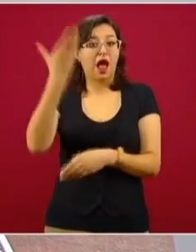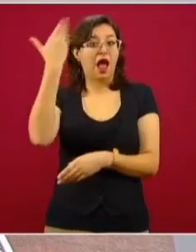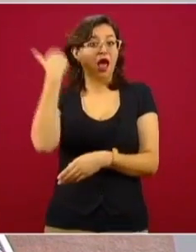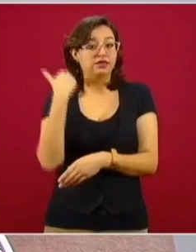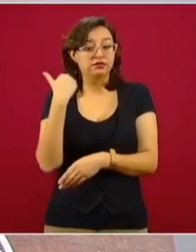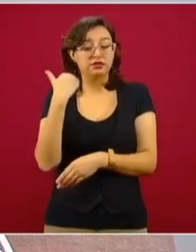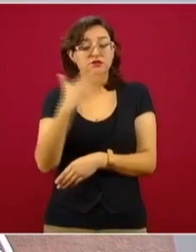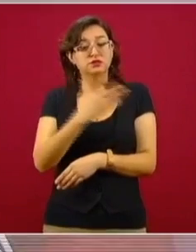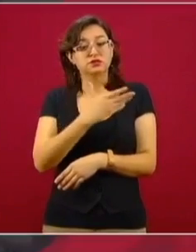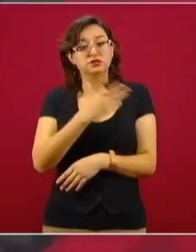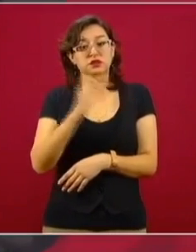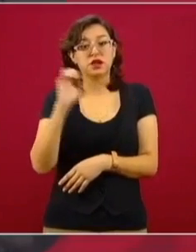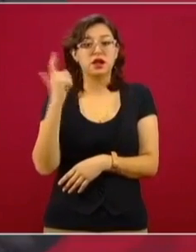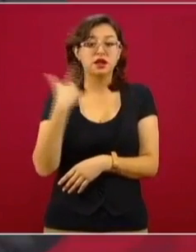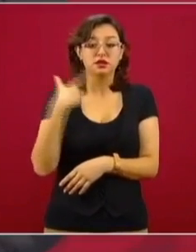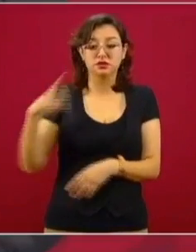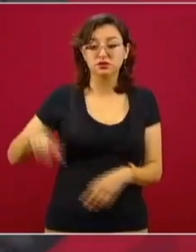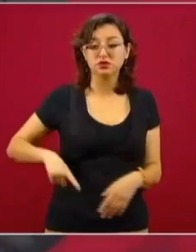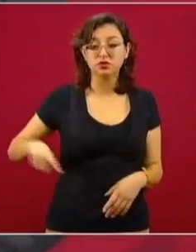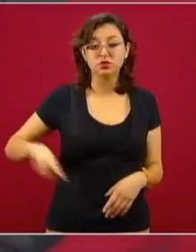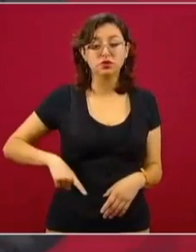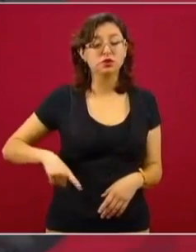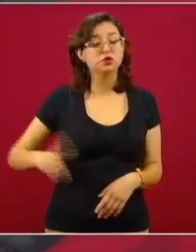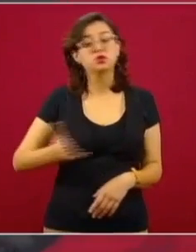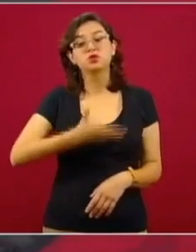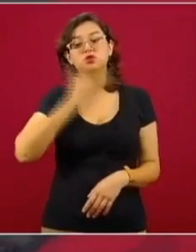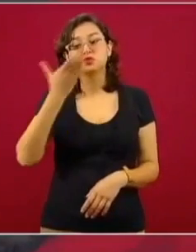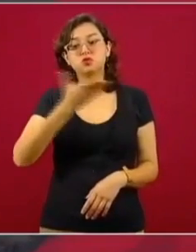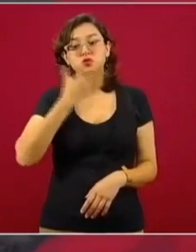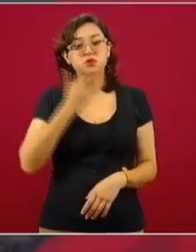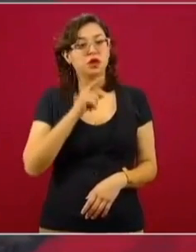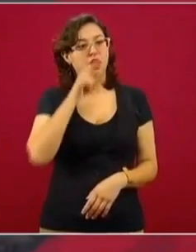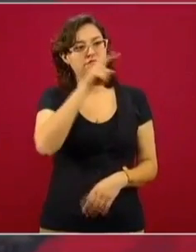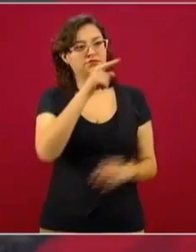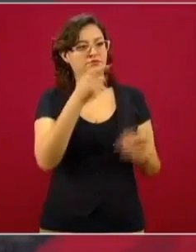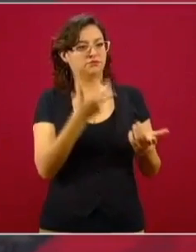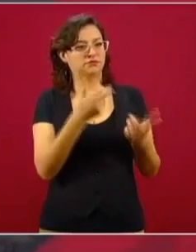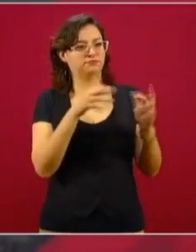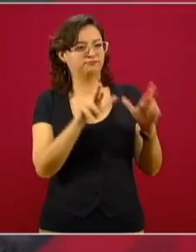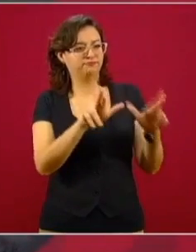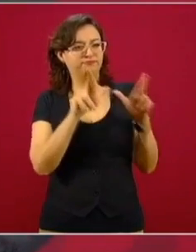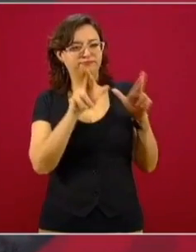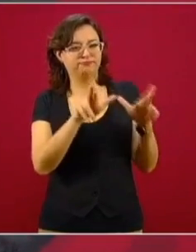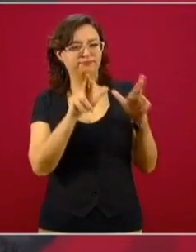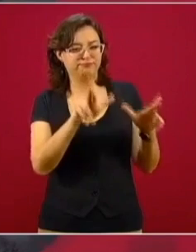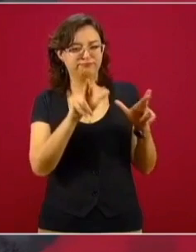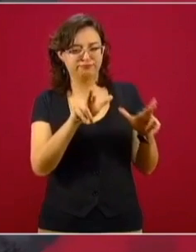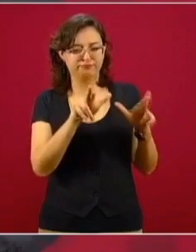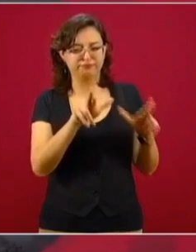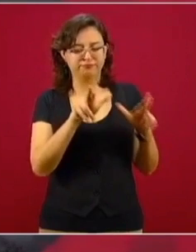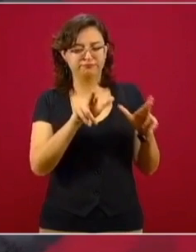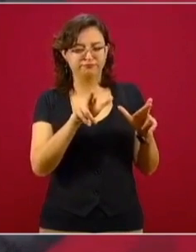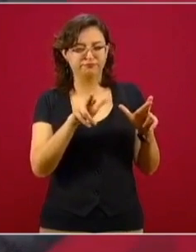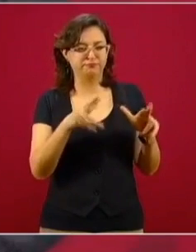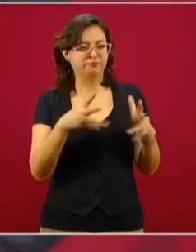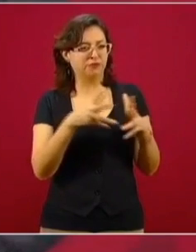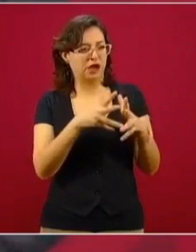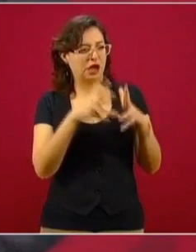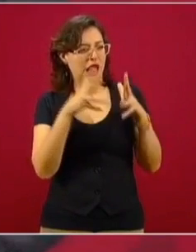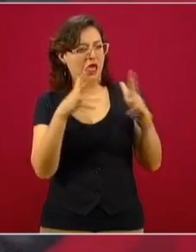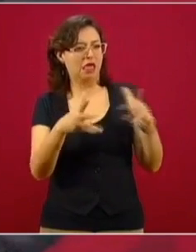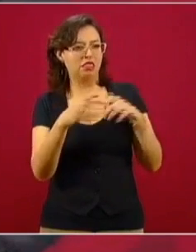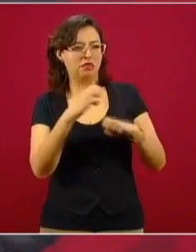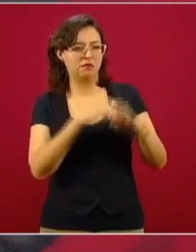las cúpulas, las grandes